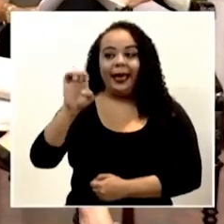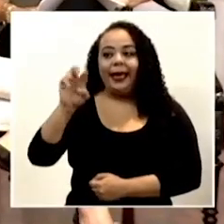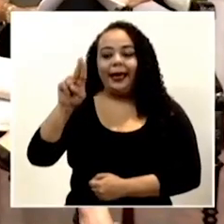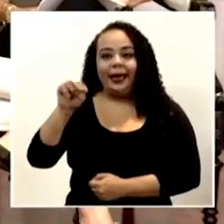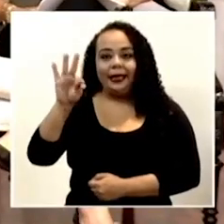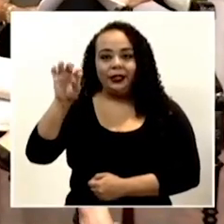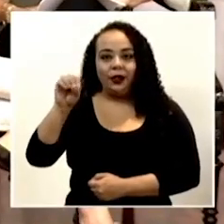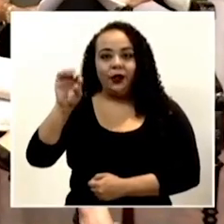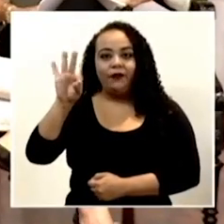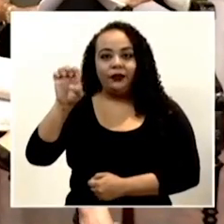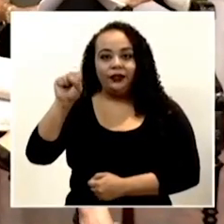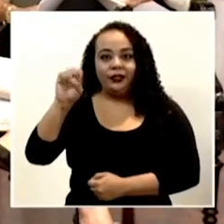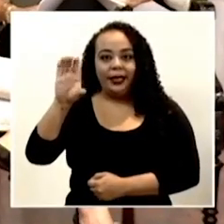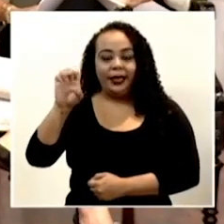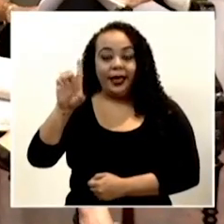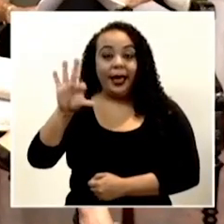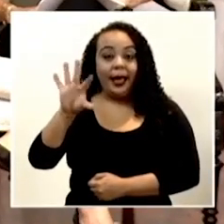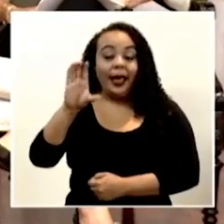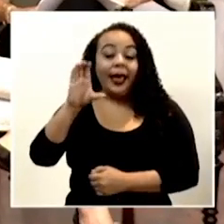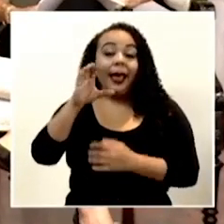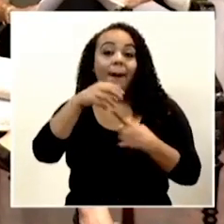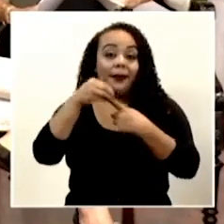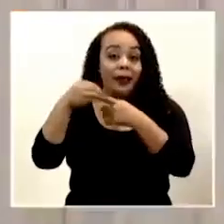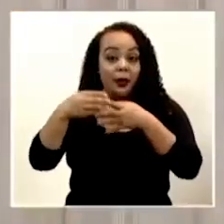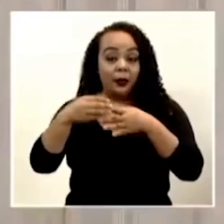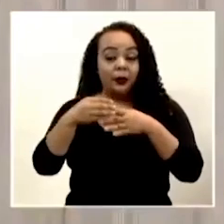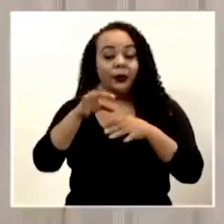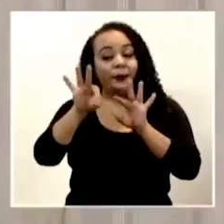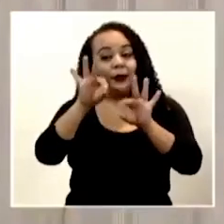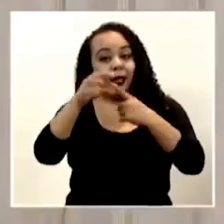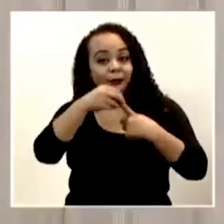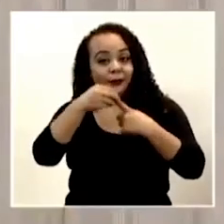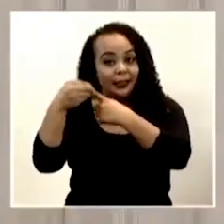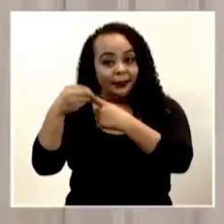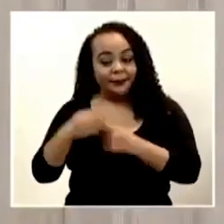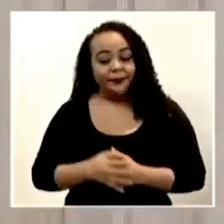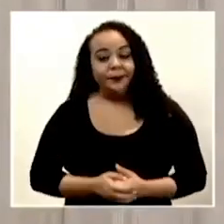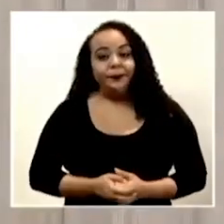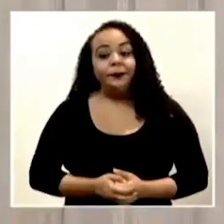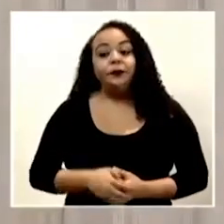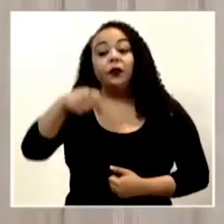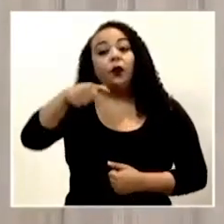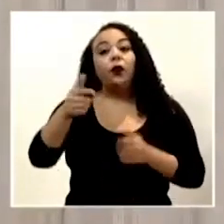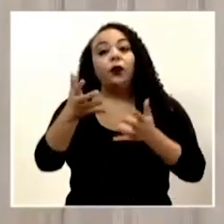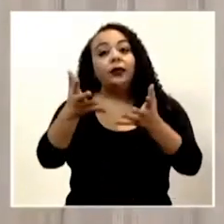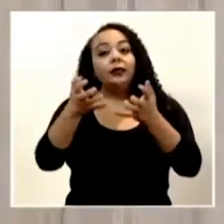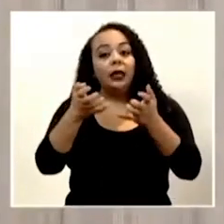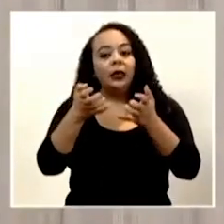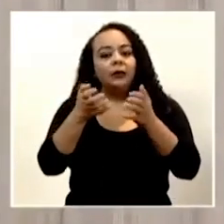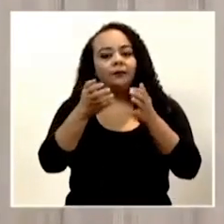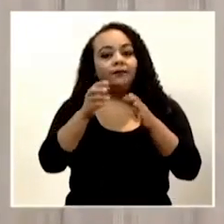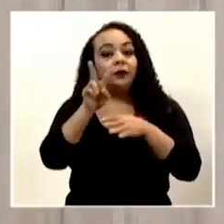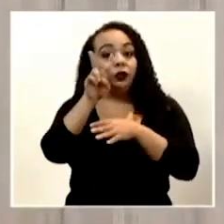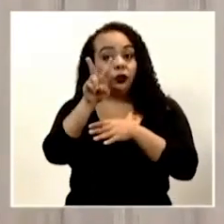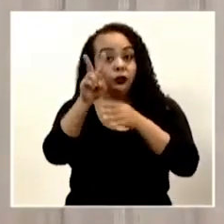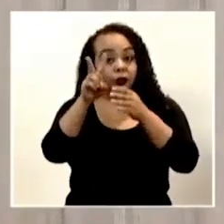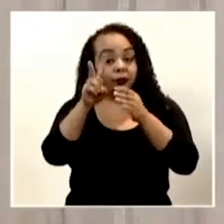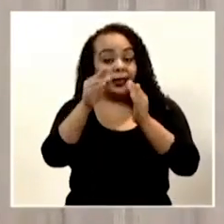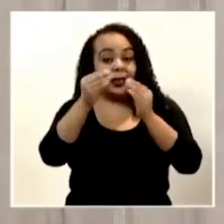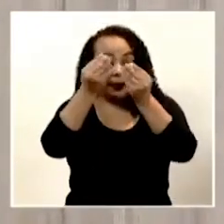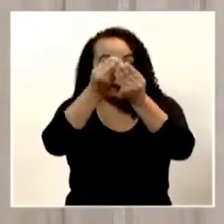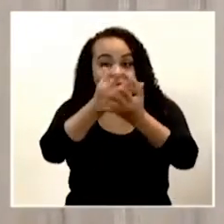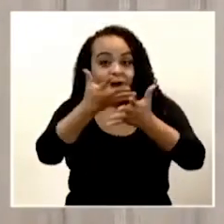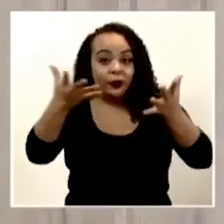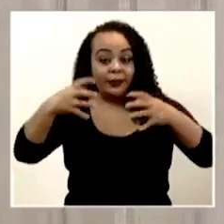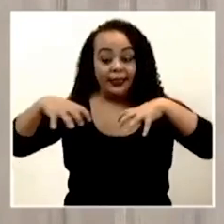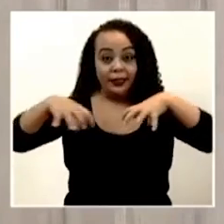invitado especial de esta teleconferencia. El día de hoy quisiera repasar dos informes de acciones que